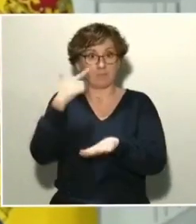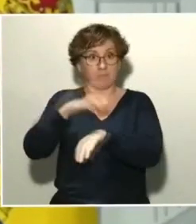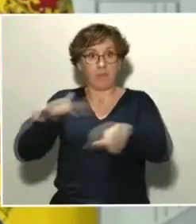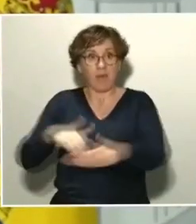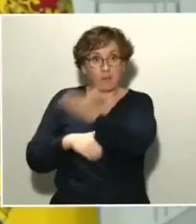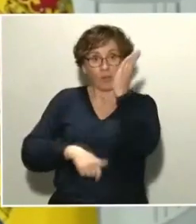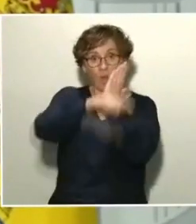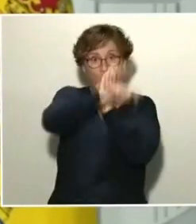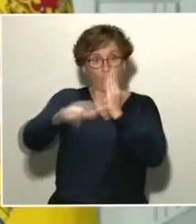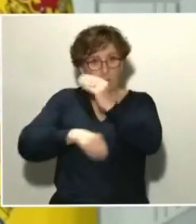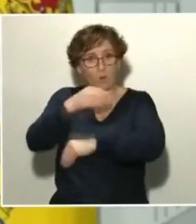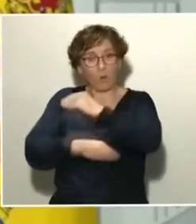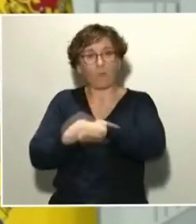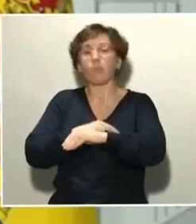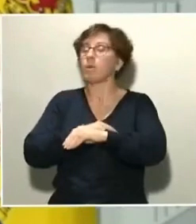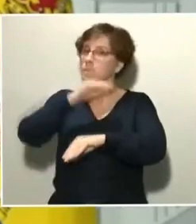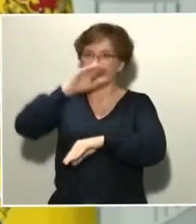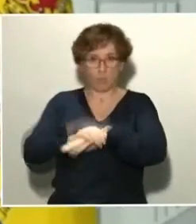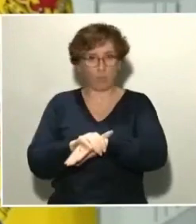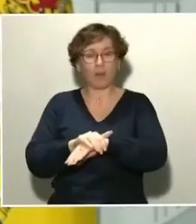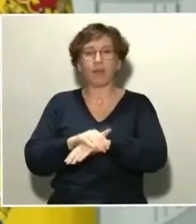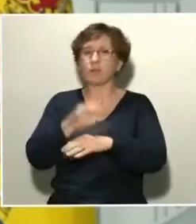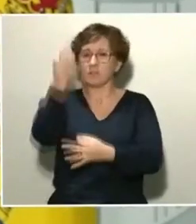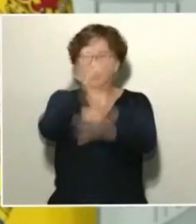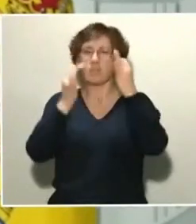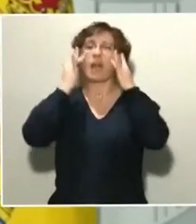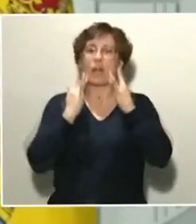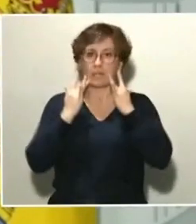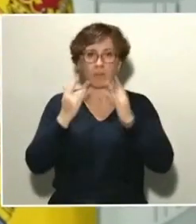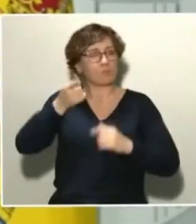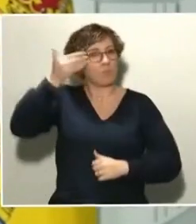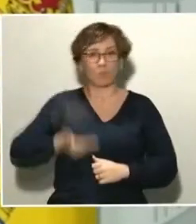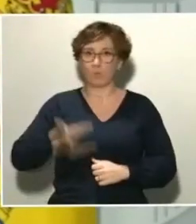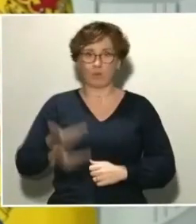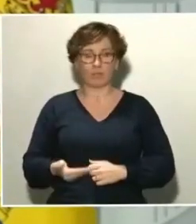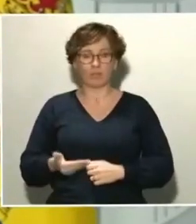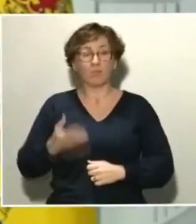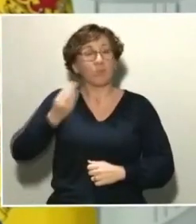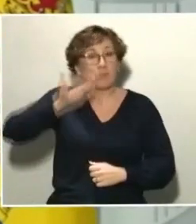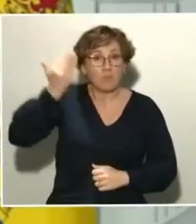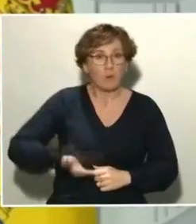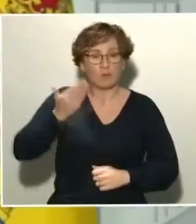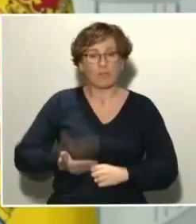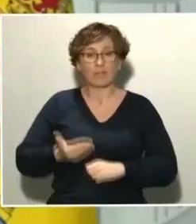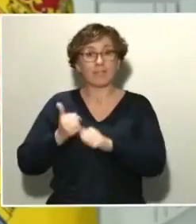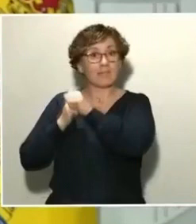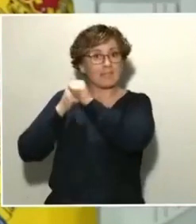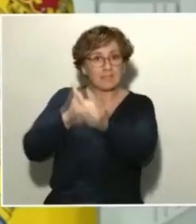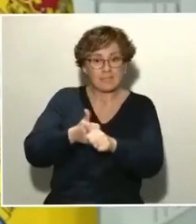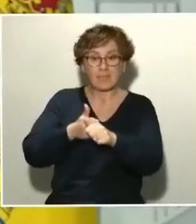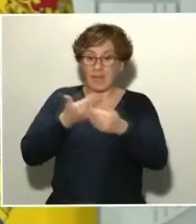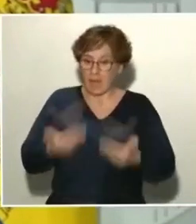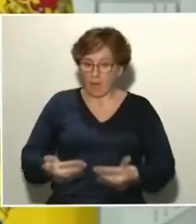diseñado un plan, en colaboración con el Ministerio de Sanidad, para instalar en los próximos días un hospital provisional específico de